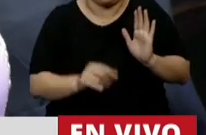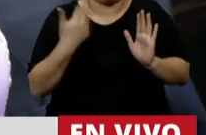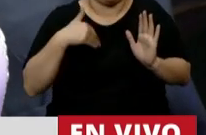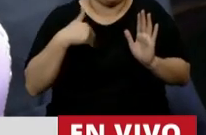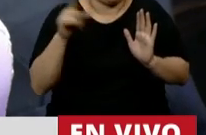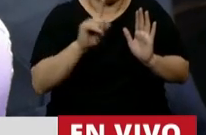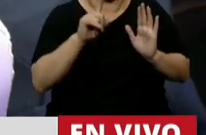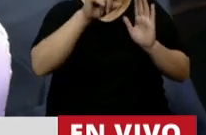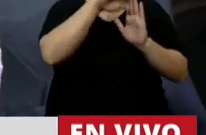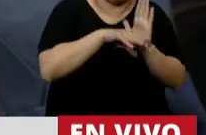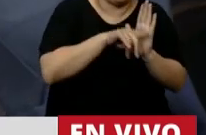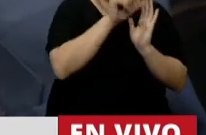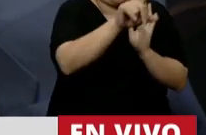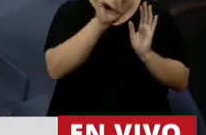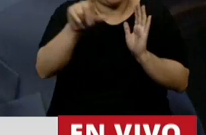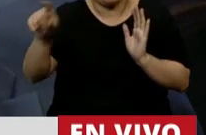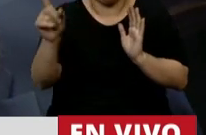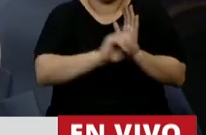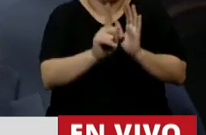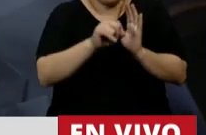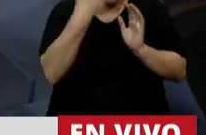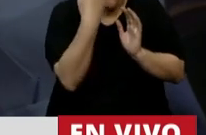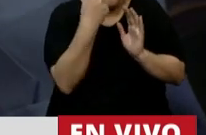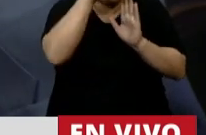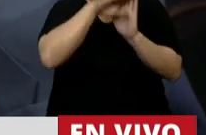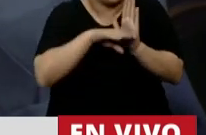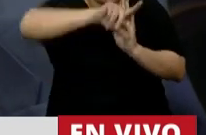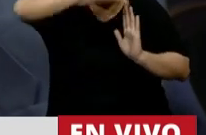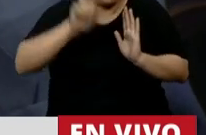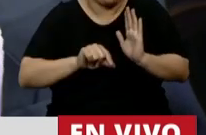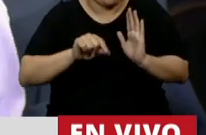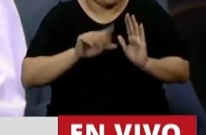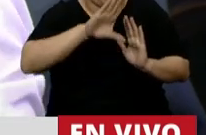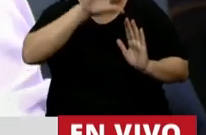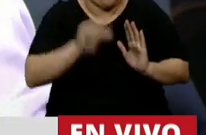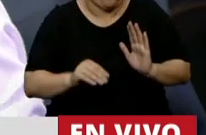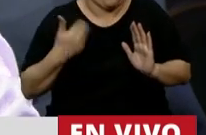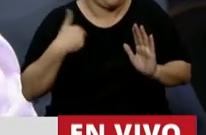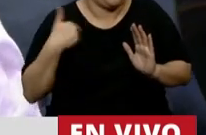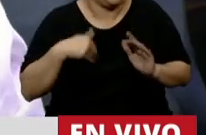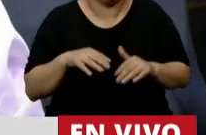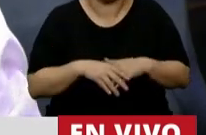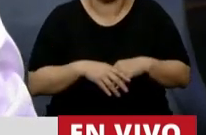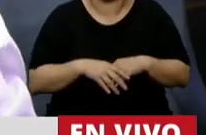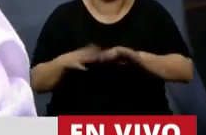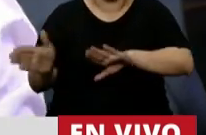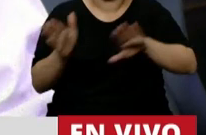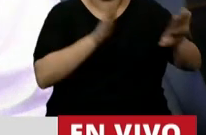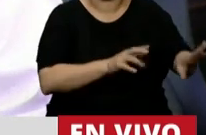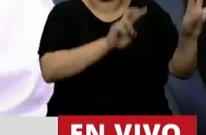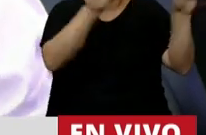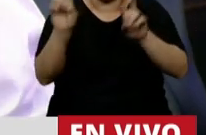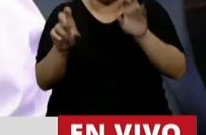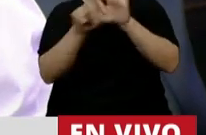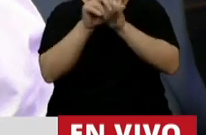insisto, no es una crítica a usted, sino al gobierno nacional. Presidente, celebro que estemos tratando la ley Yolanda hoy en